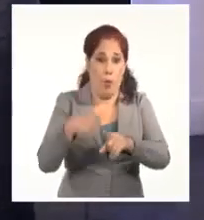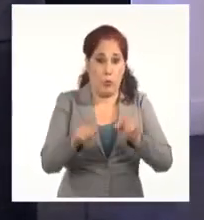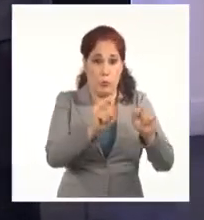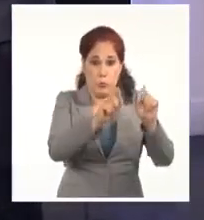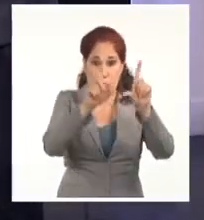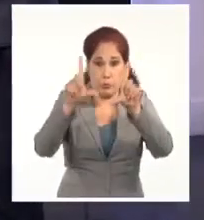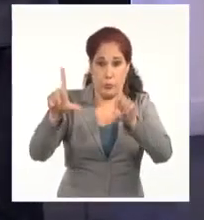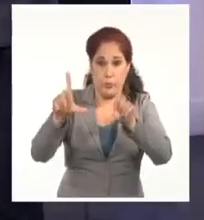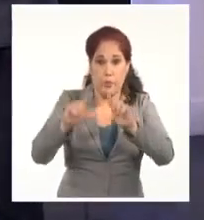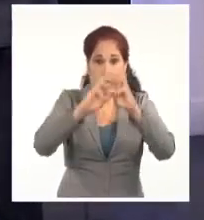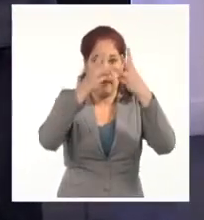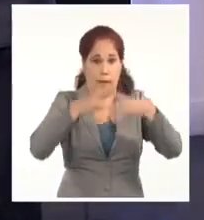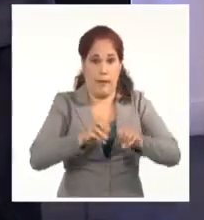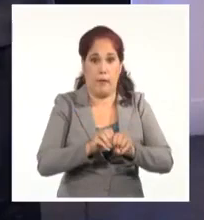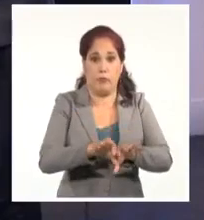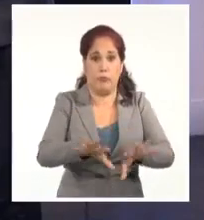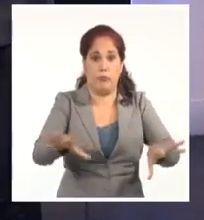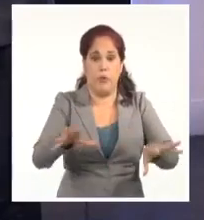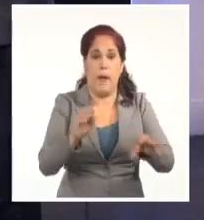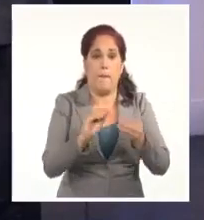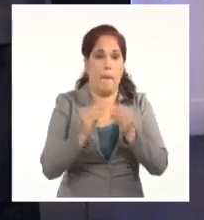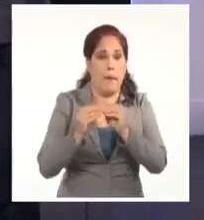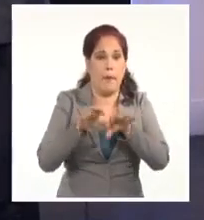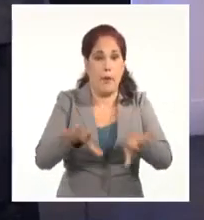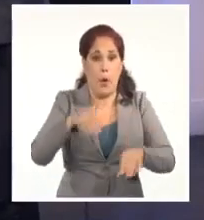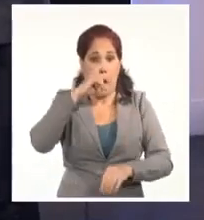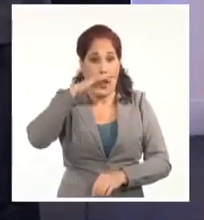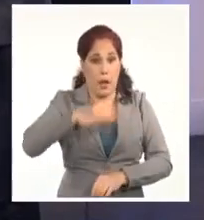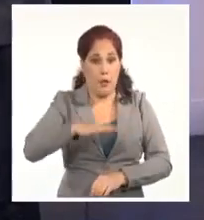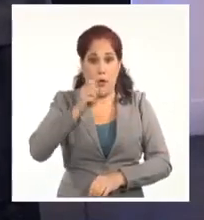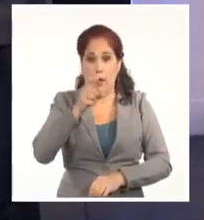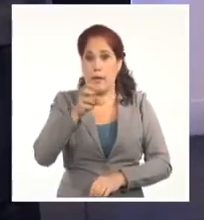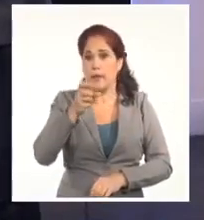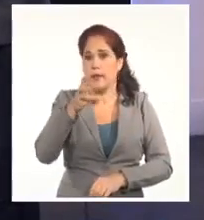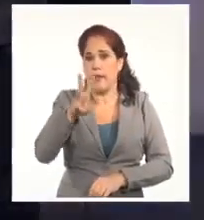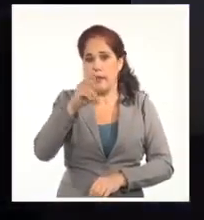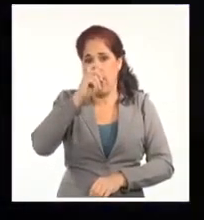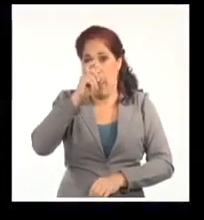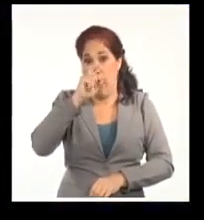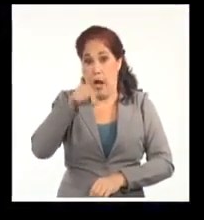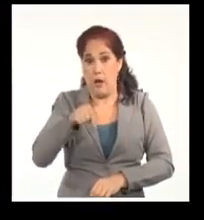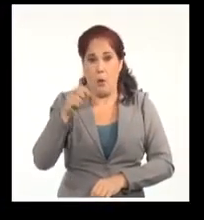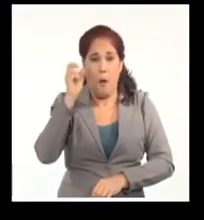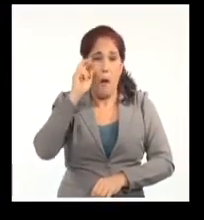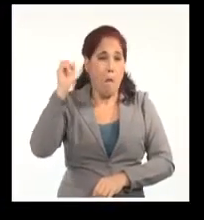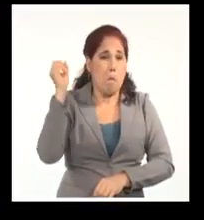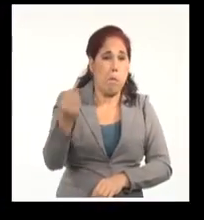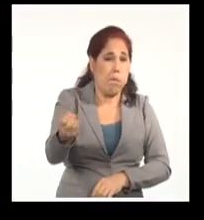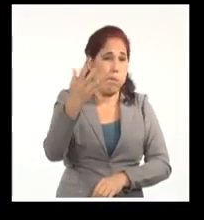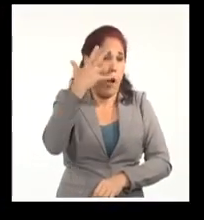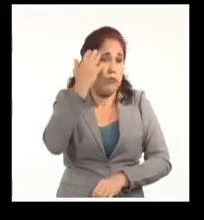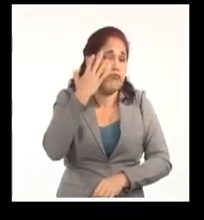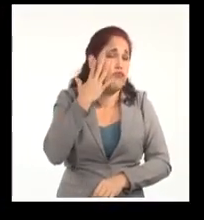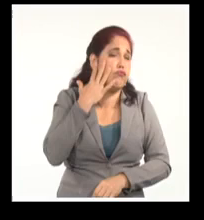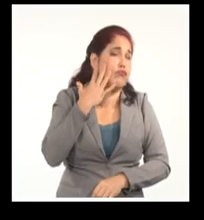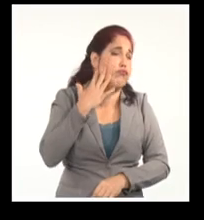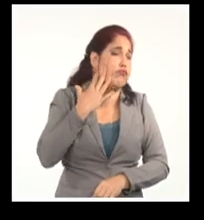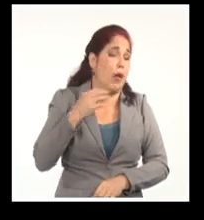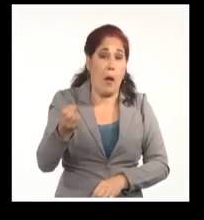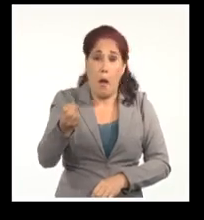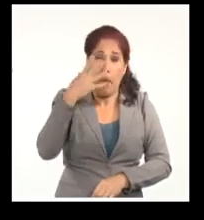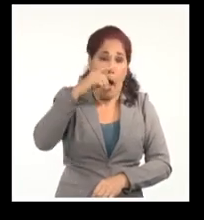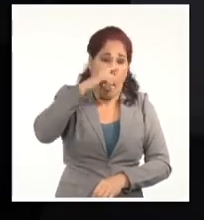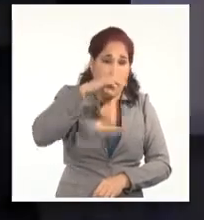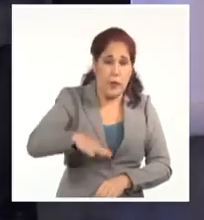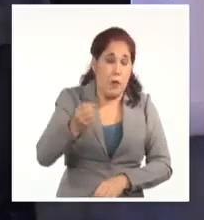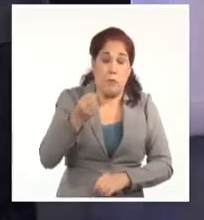recorre las redes. Supuestamente un niño de 13 años que fue ultimado durante los disturbios en Cuba. La imagen de un niño siempre